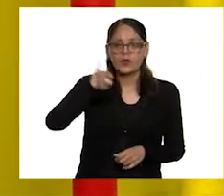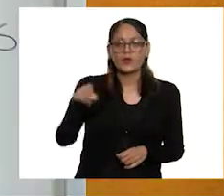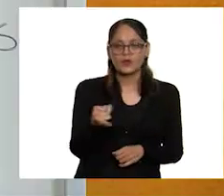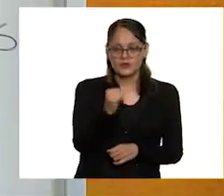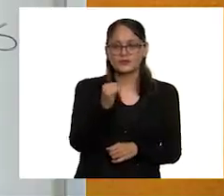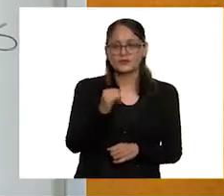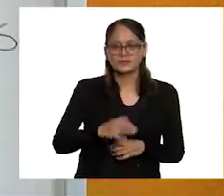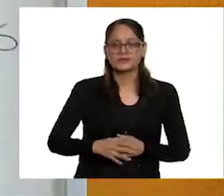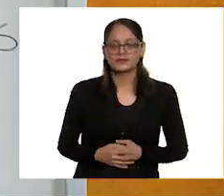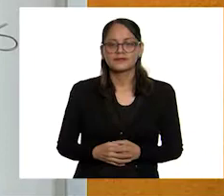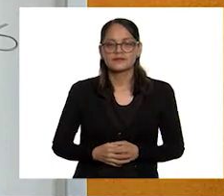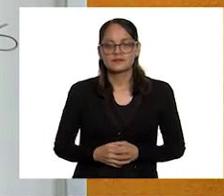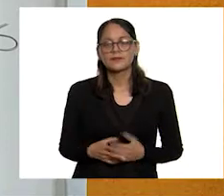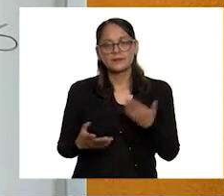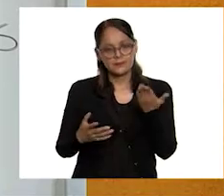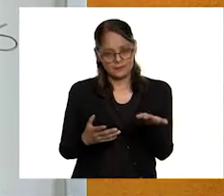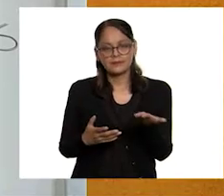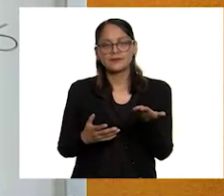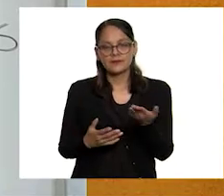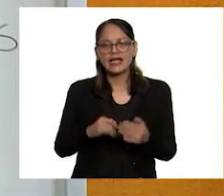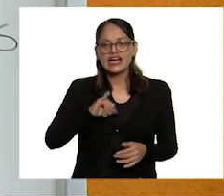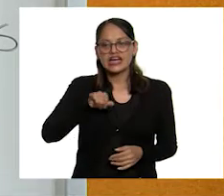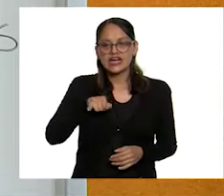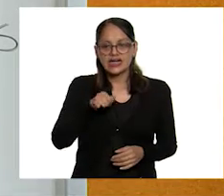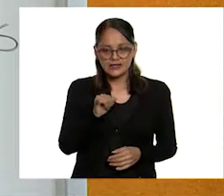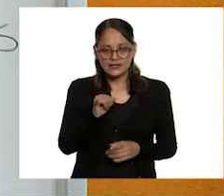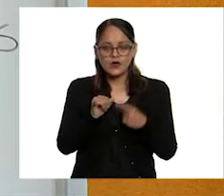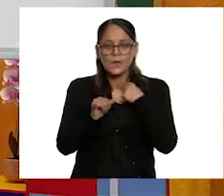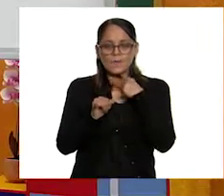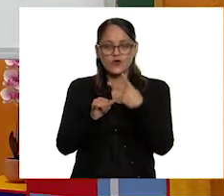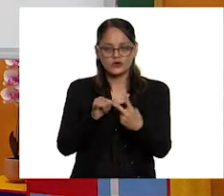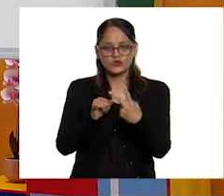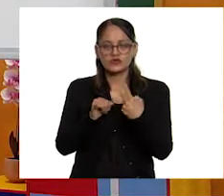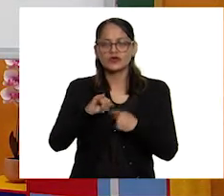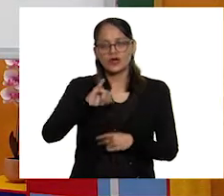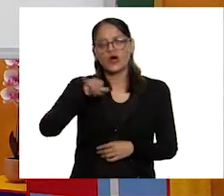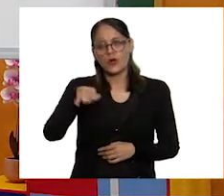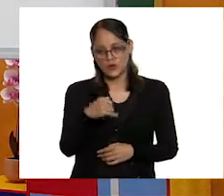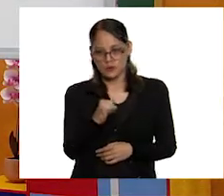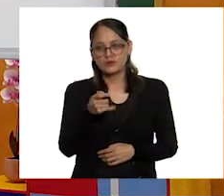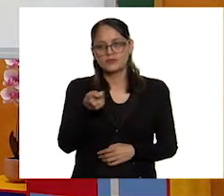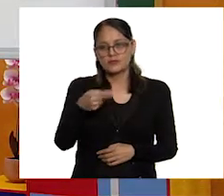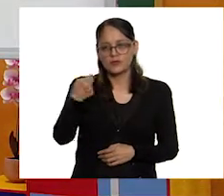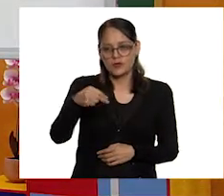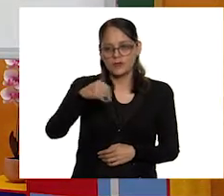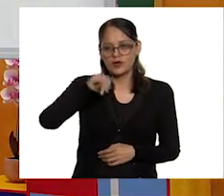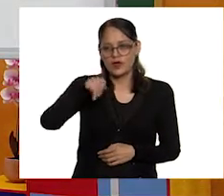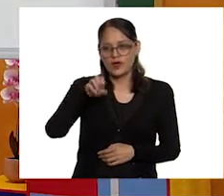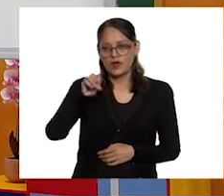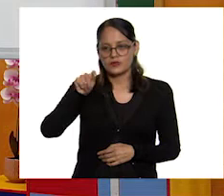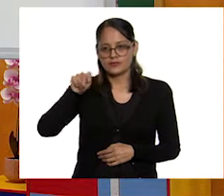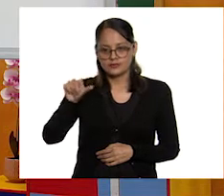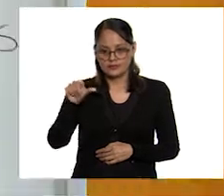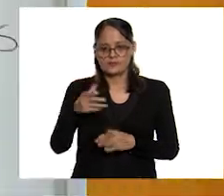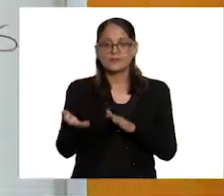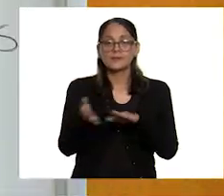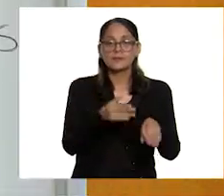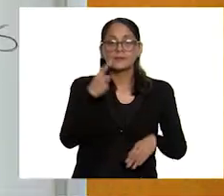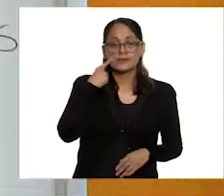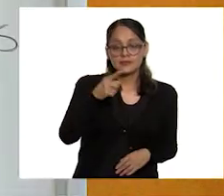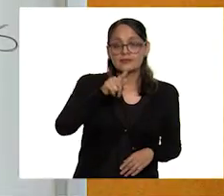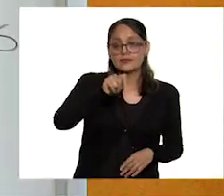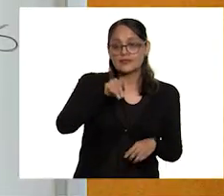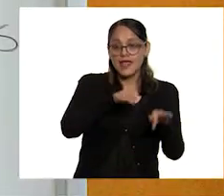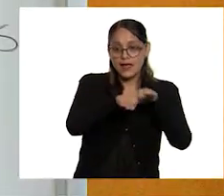J. Muy bien. Pero es la J y se llama J. J. Exacto. Con la